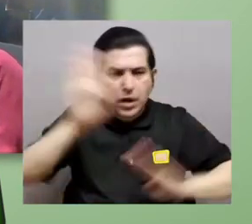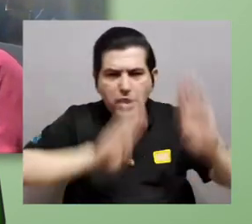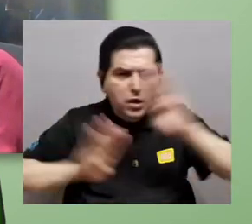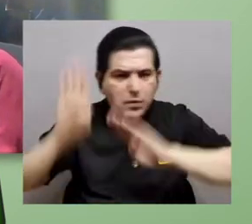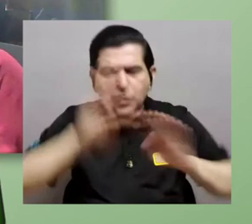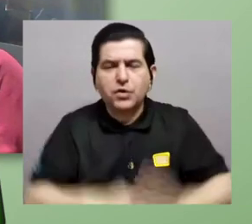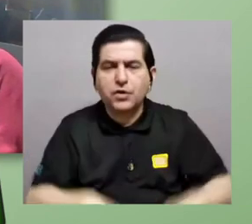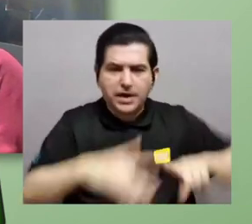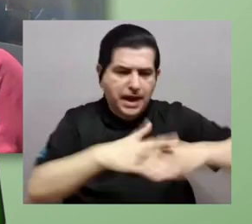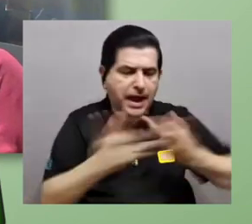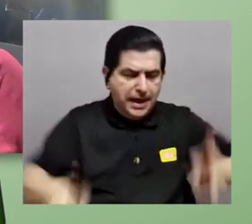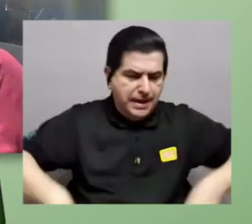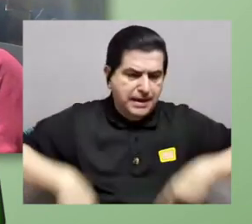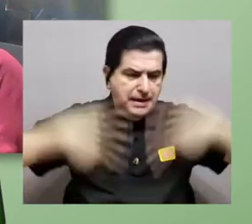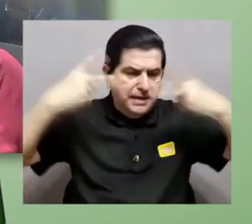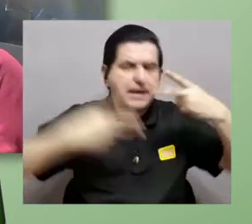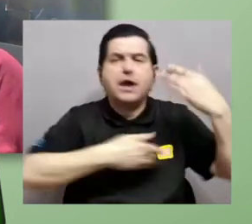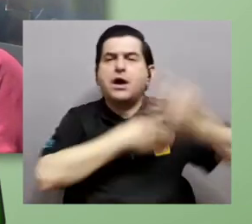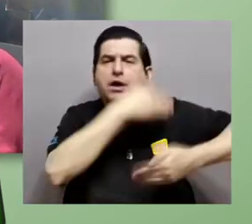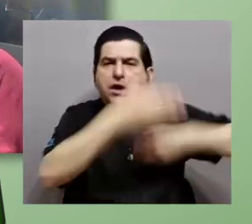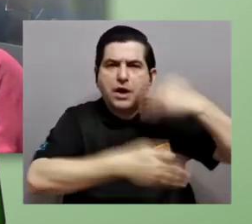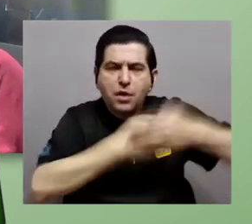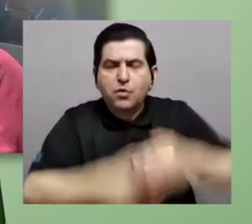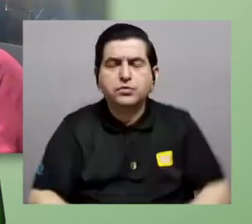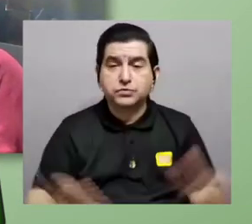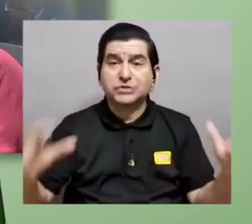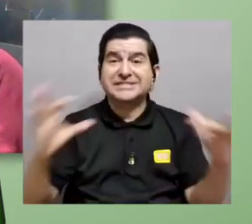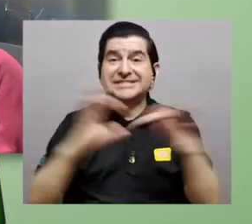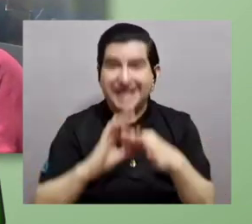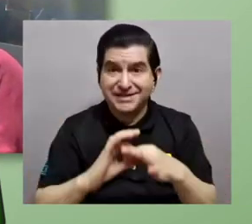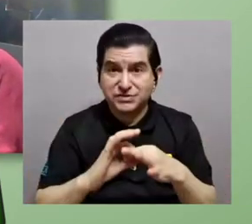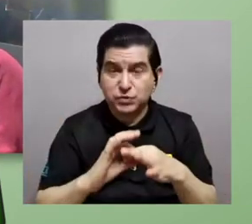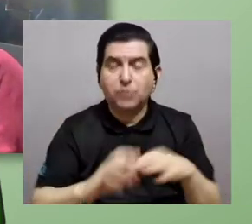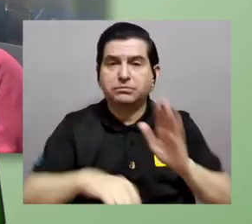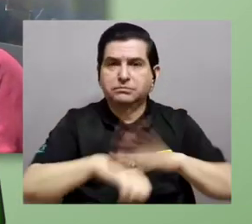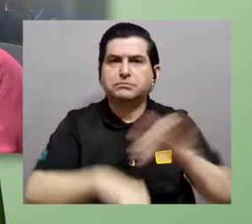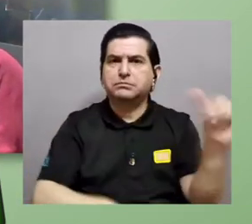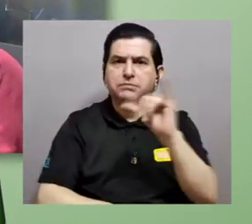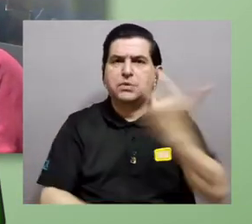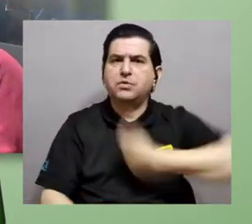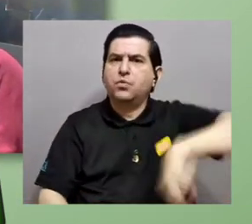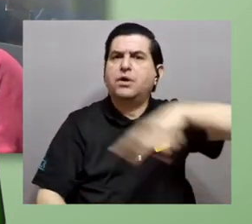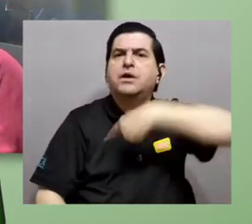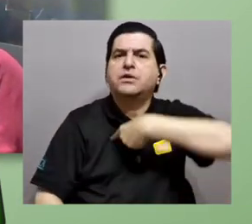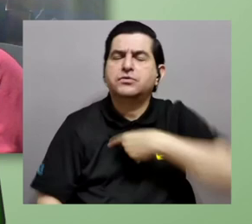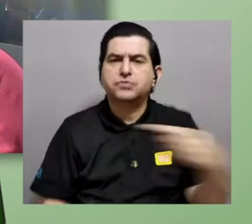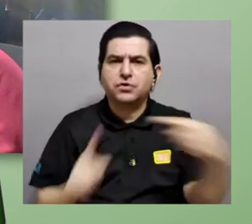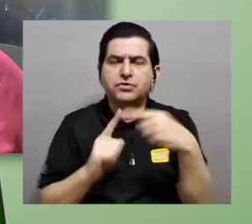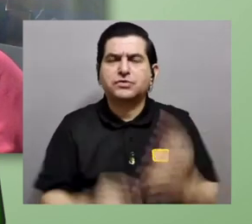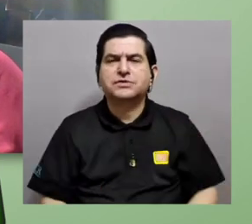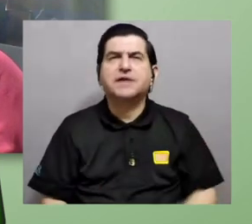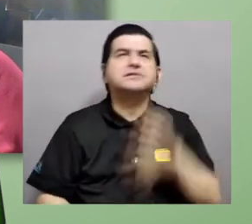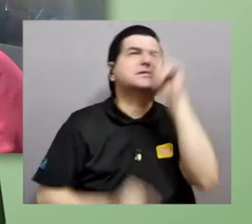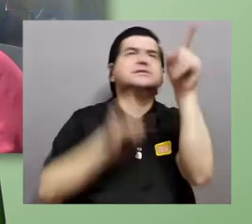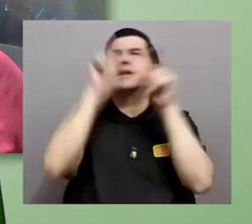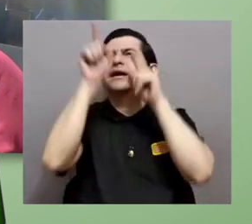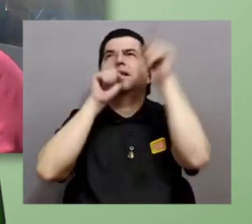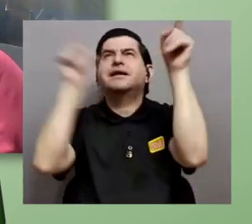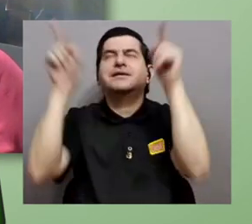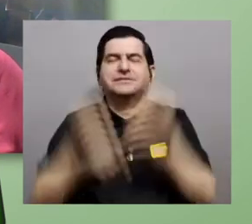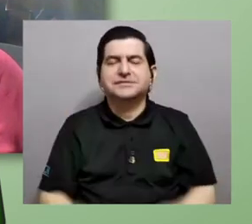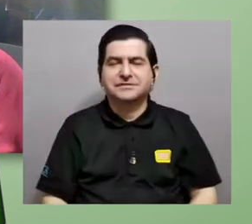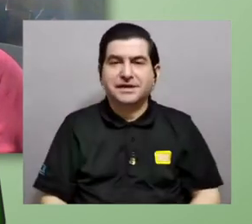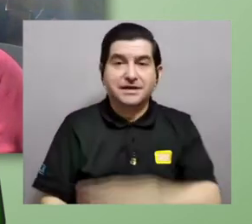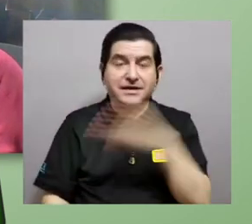biología en la parte de origen de la vida de evolución de sexos nos permiten también llevarlo hasta las